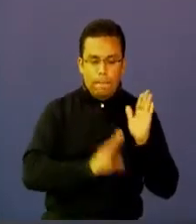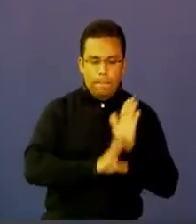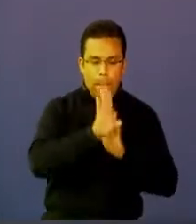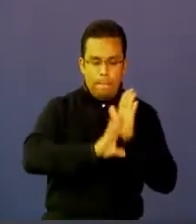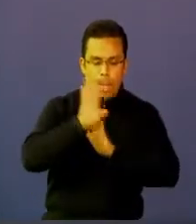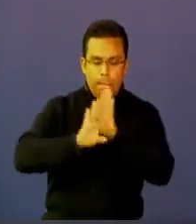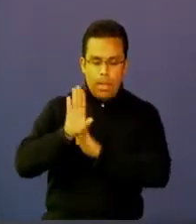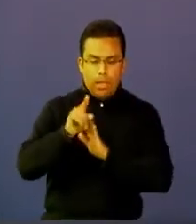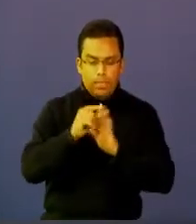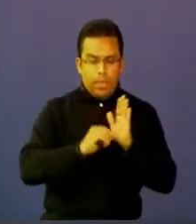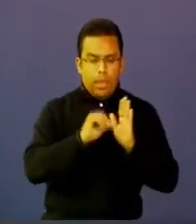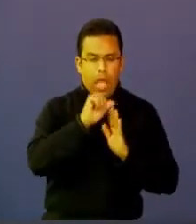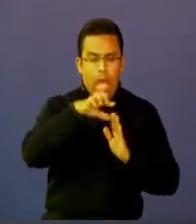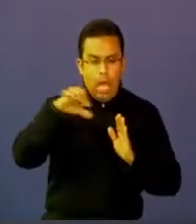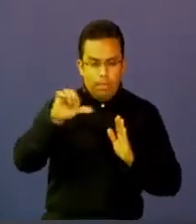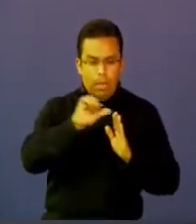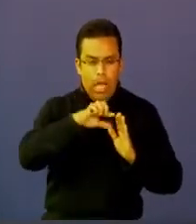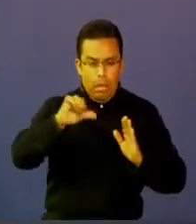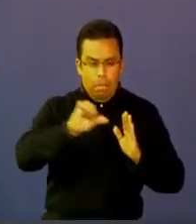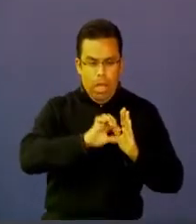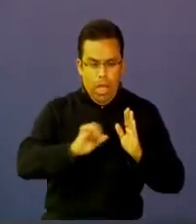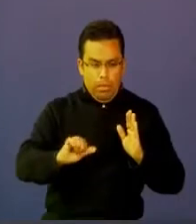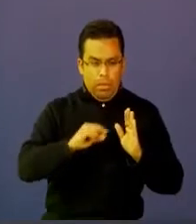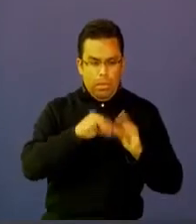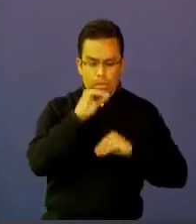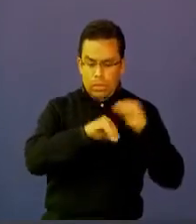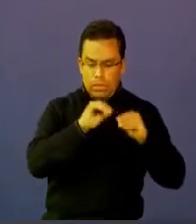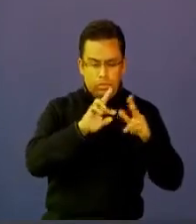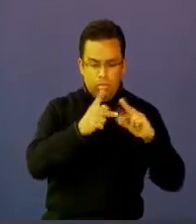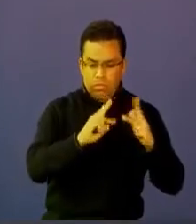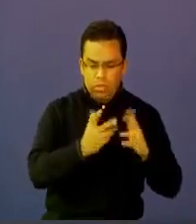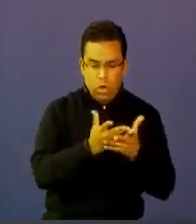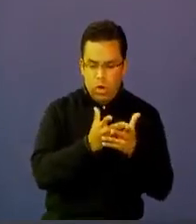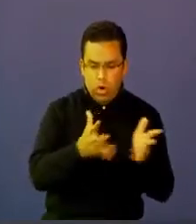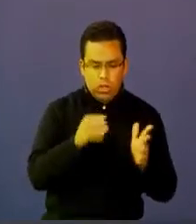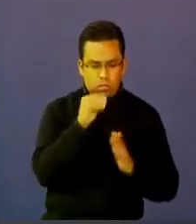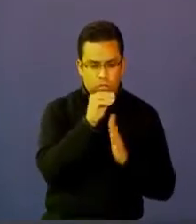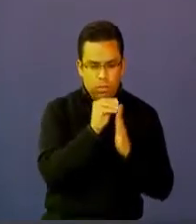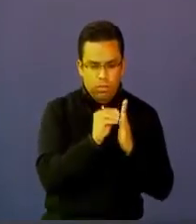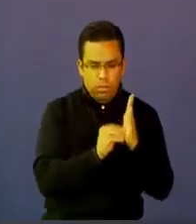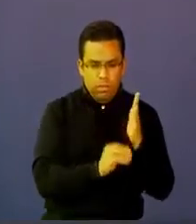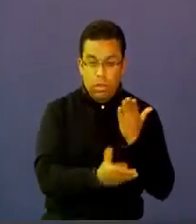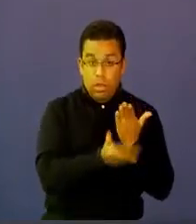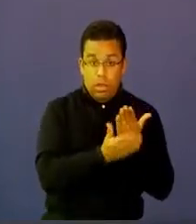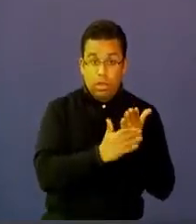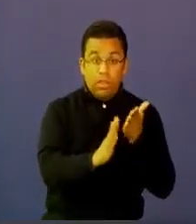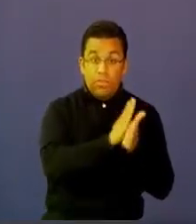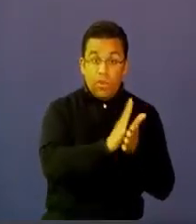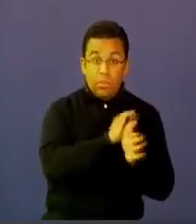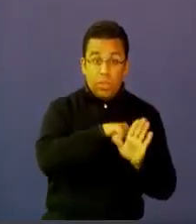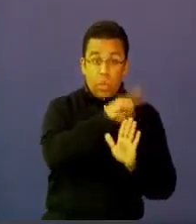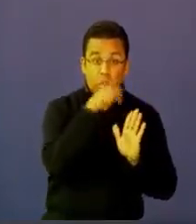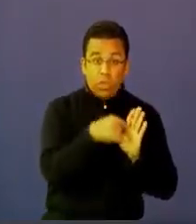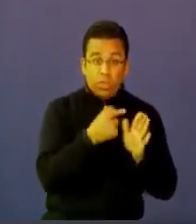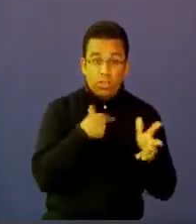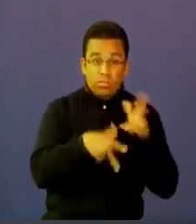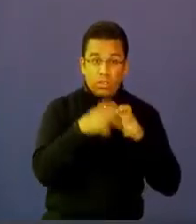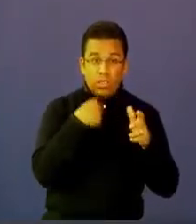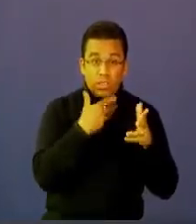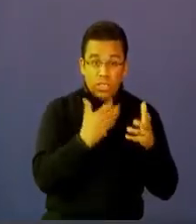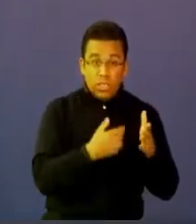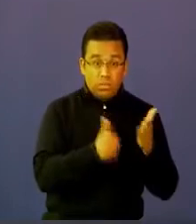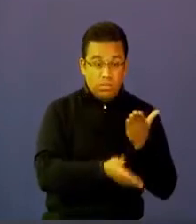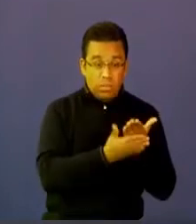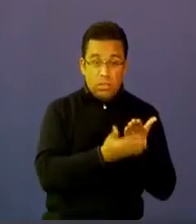esas aplicaciones y algoritmos que permiten que todos esos datos y toda esa información del consumo de contenidos, del desarrollo de